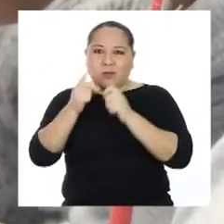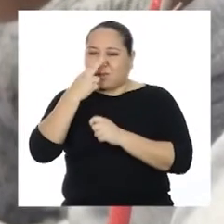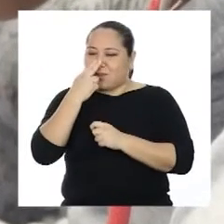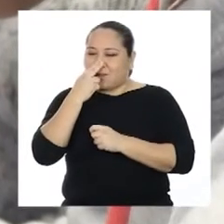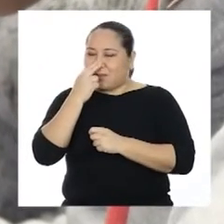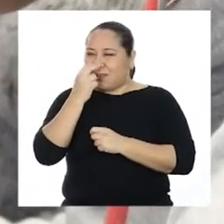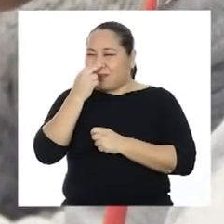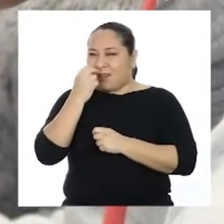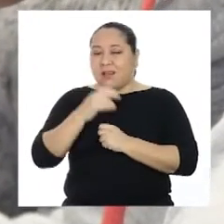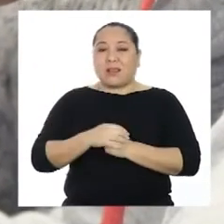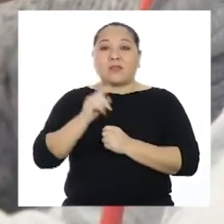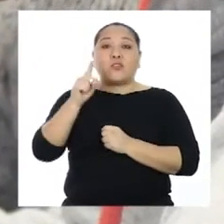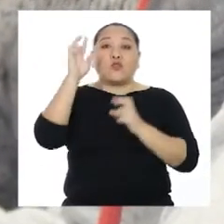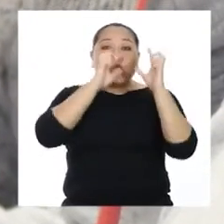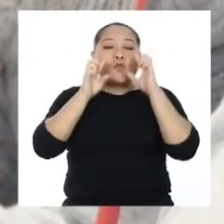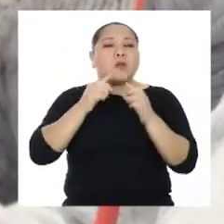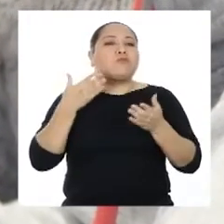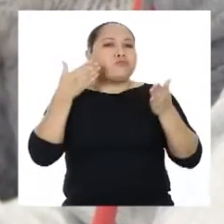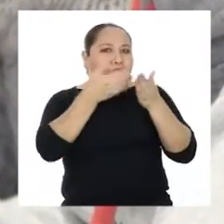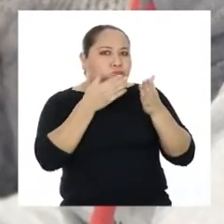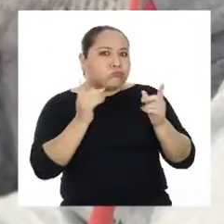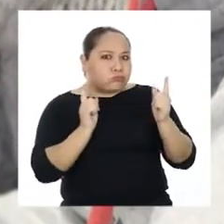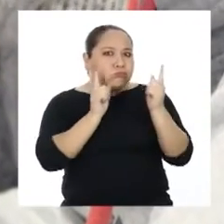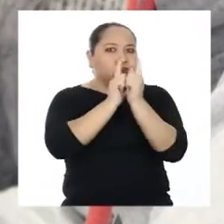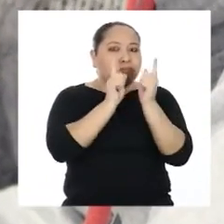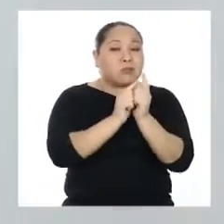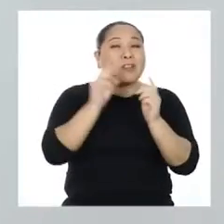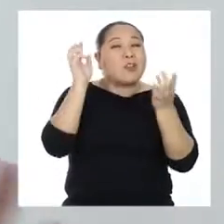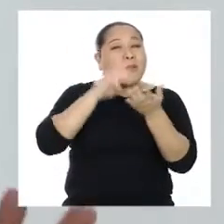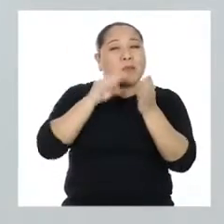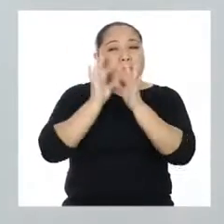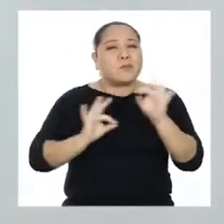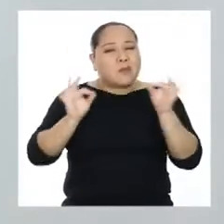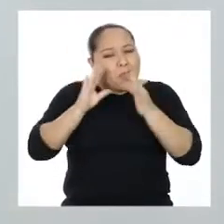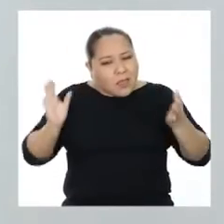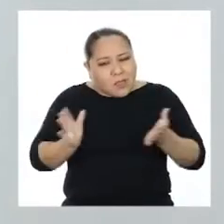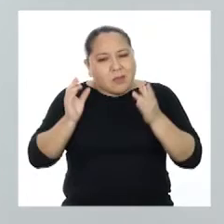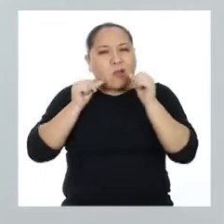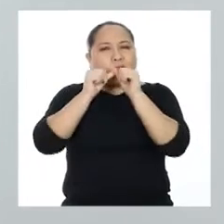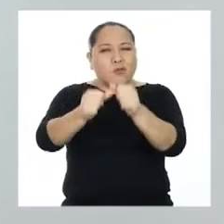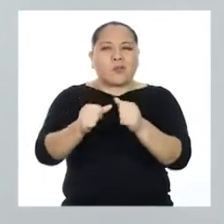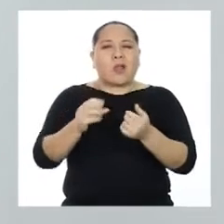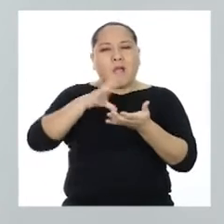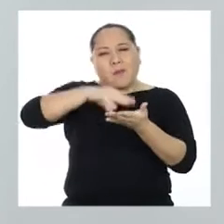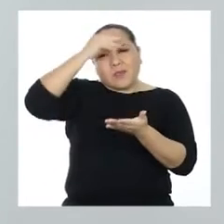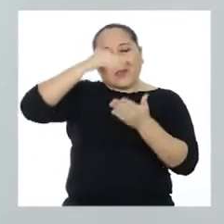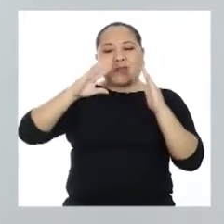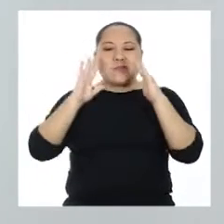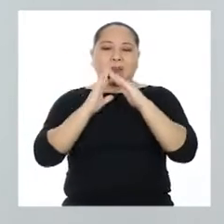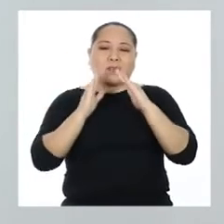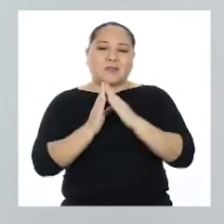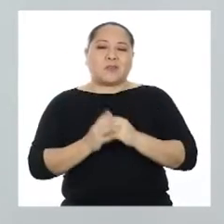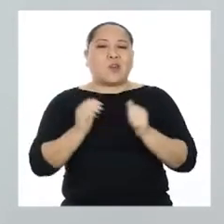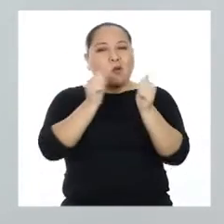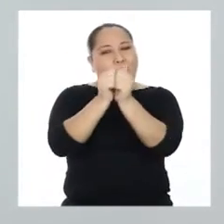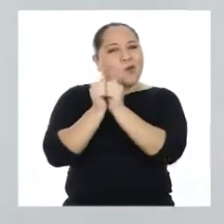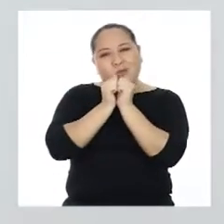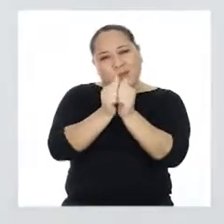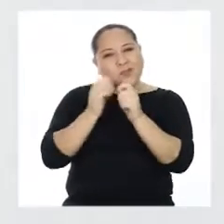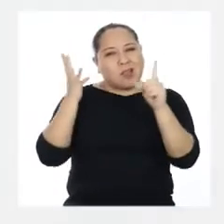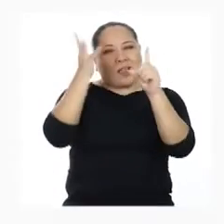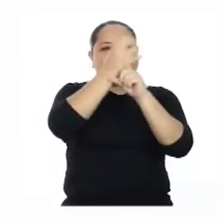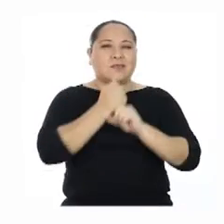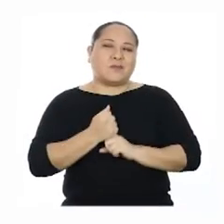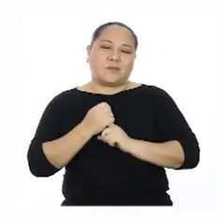Que sepan que frente a cualquier duda, pueden siempre acudir a ti. Y lo más importante, anímanos a seguir aprendiendo en casa.